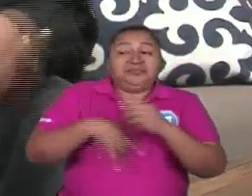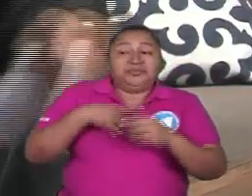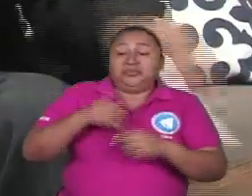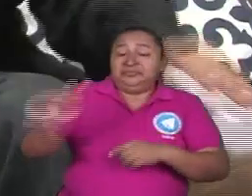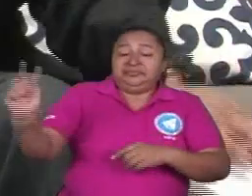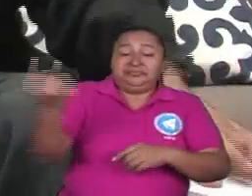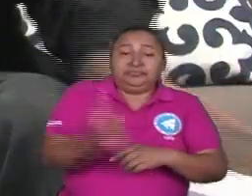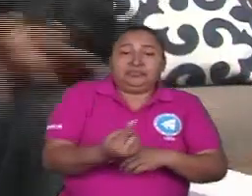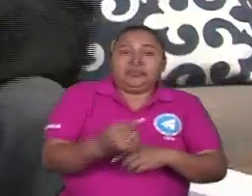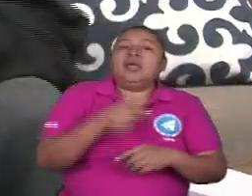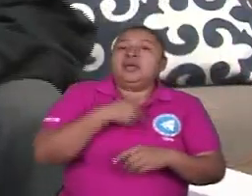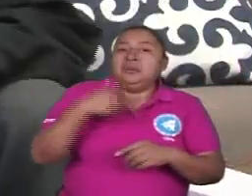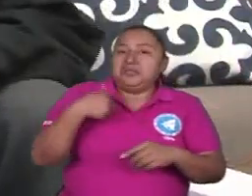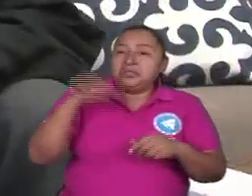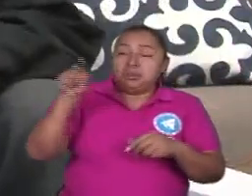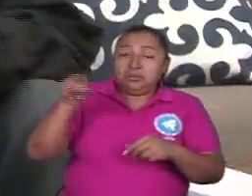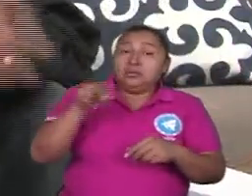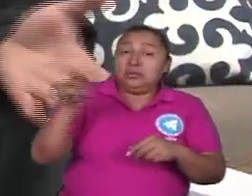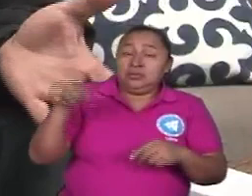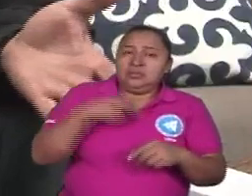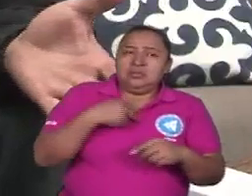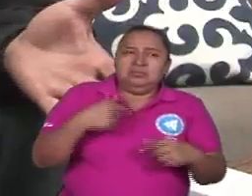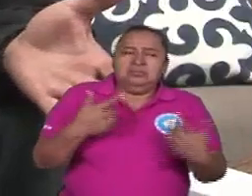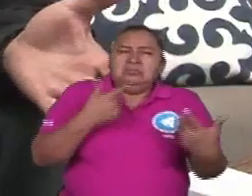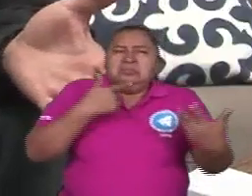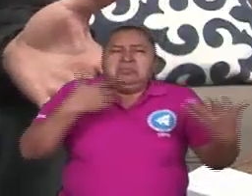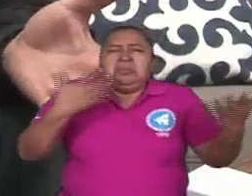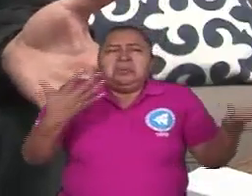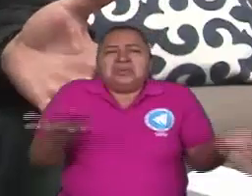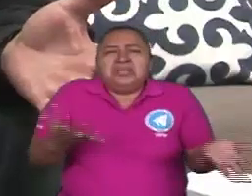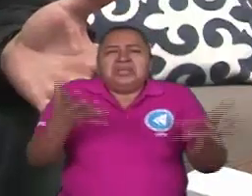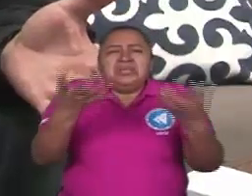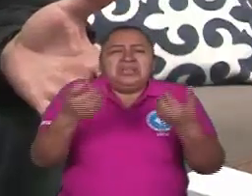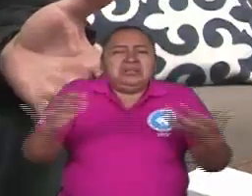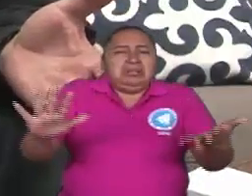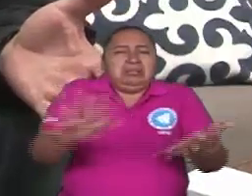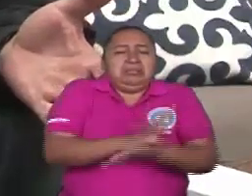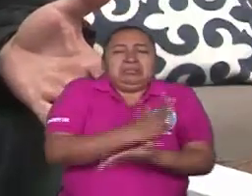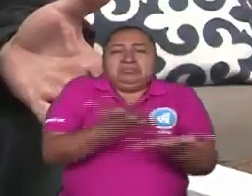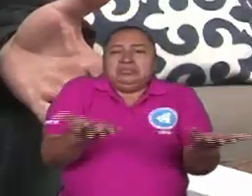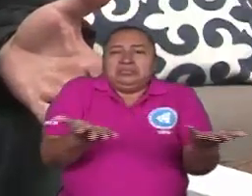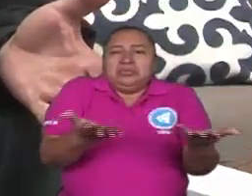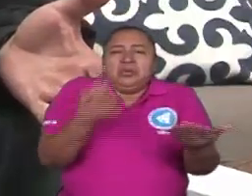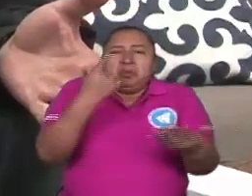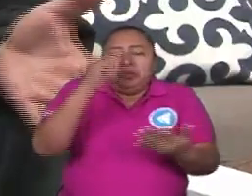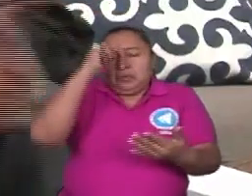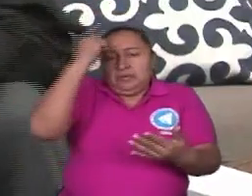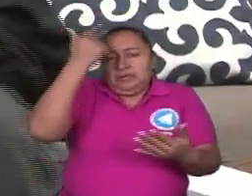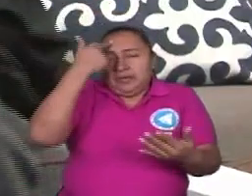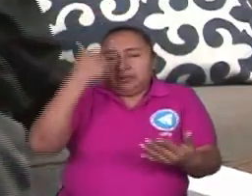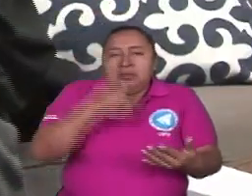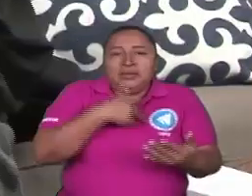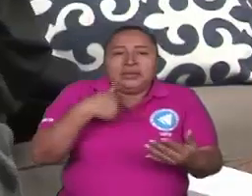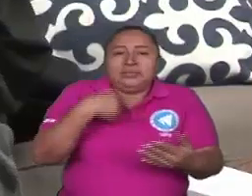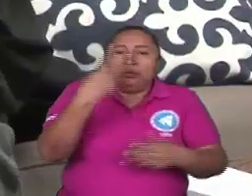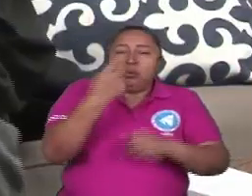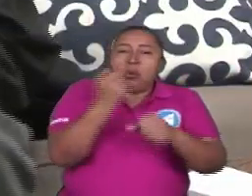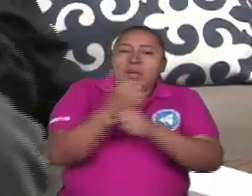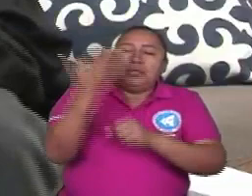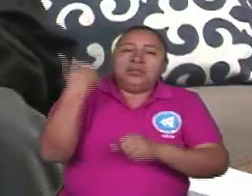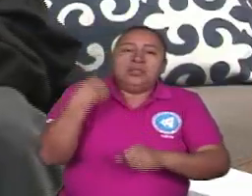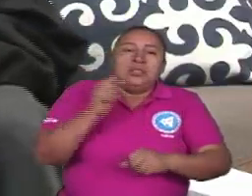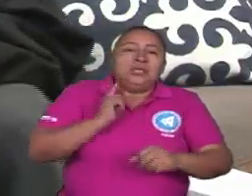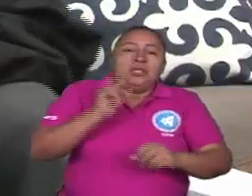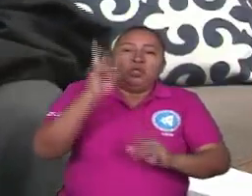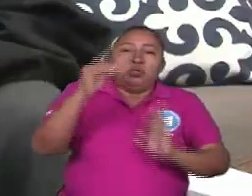Y ellos hicieron eso, porque, ¿a cuenta de qué quieren terminar con un gobierno que hace dos años tuvo más de